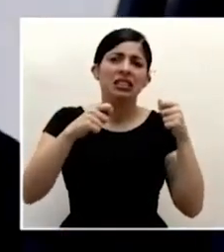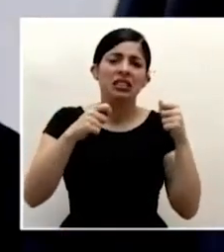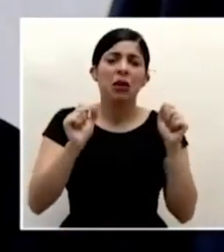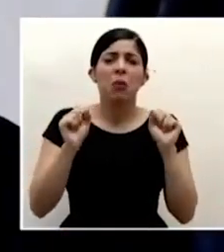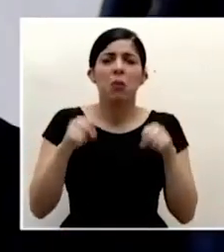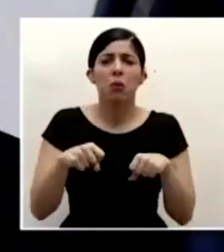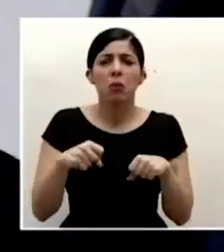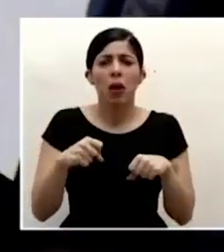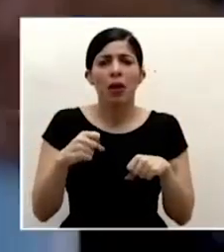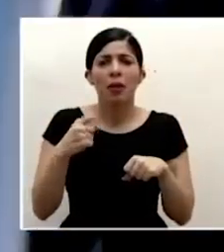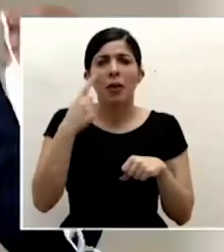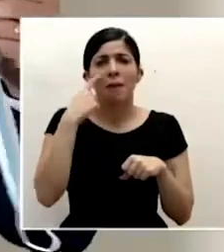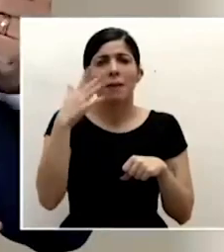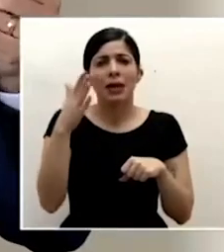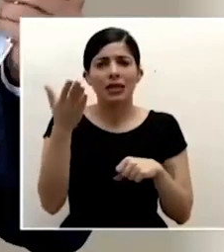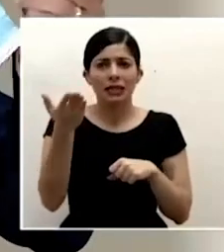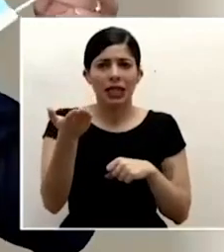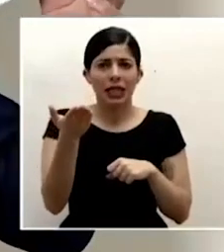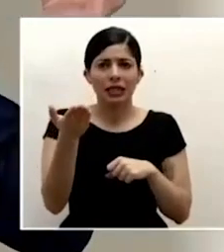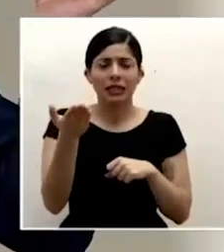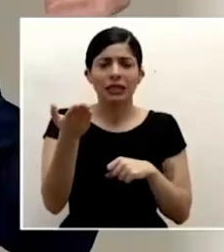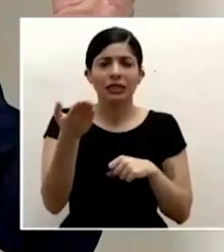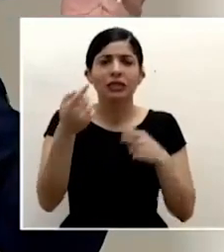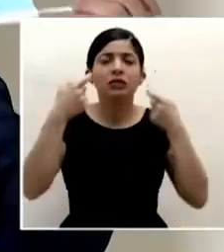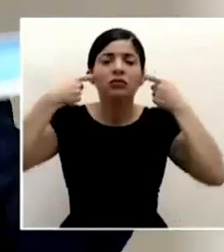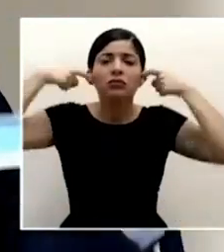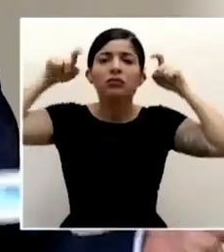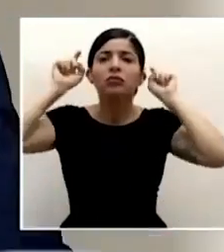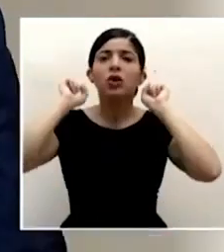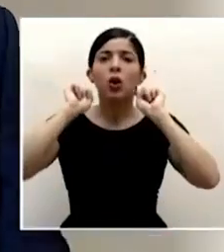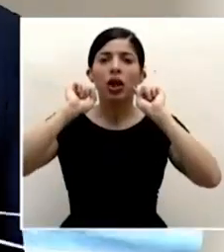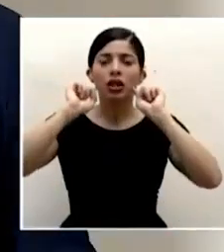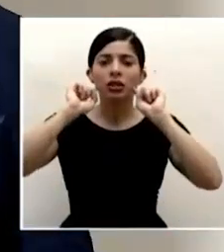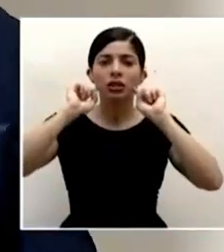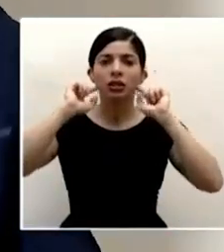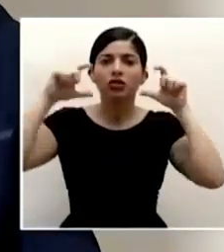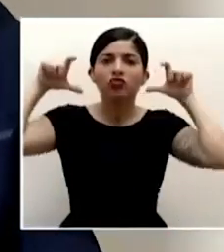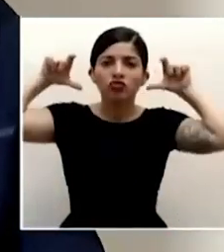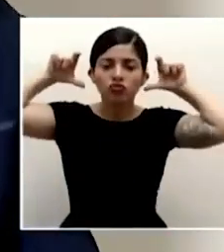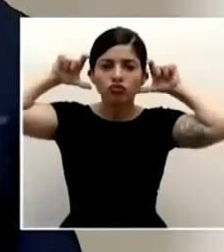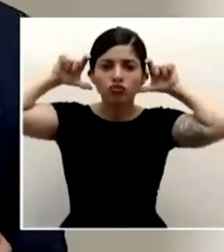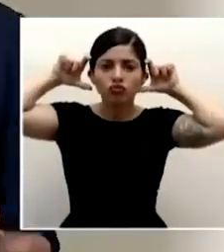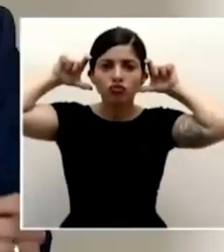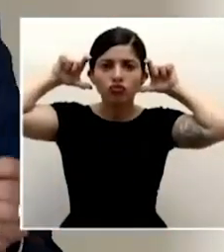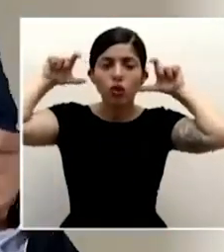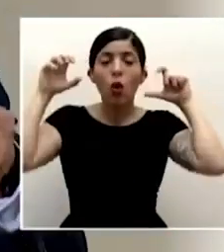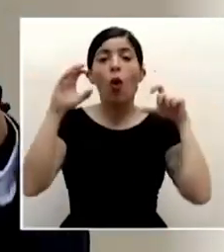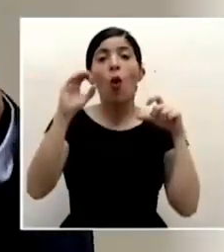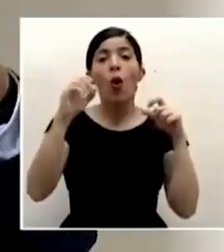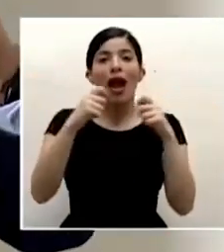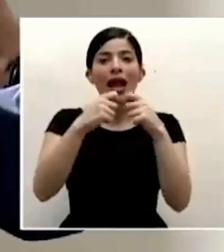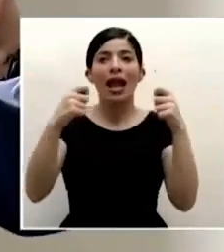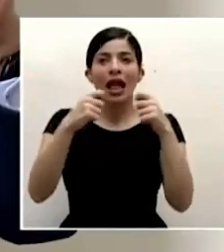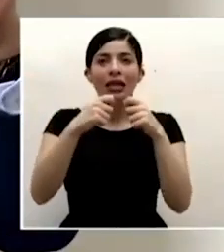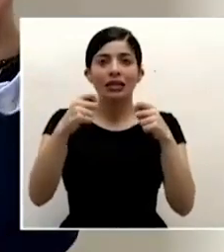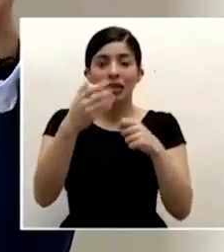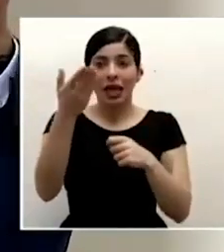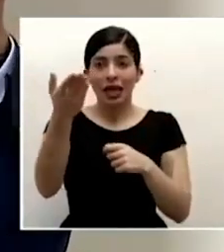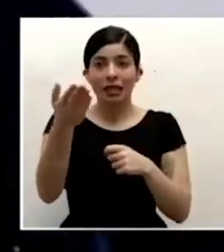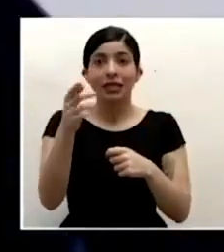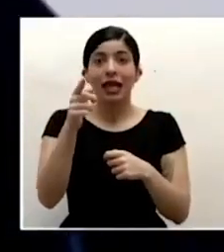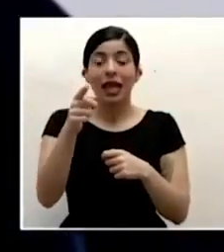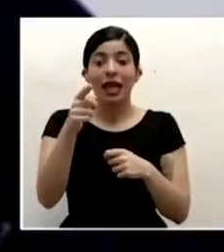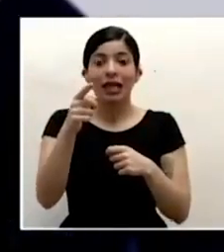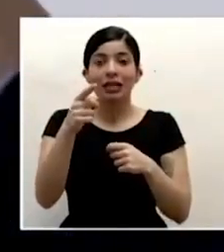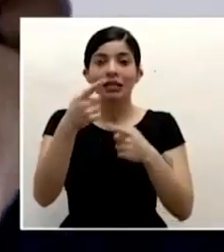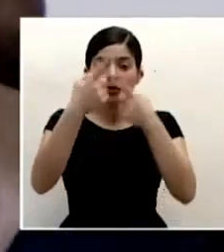a esta que vaya hacia las orejas se sostienen las orejas o un elástico como este que más bien va hacia